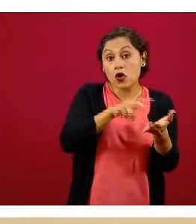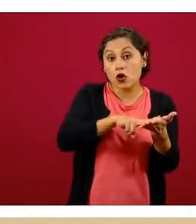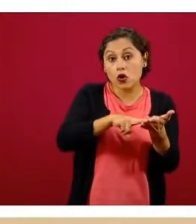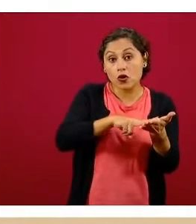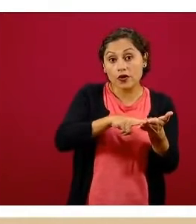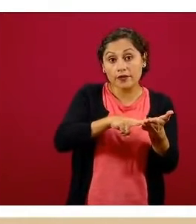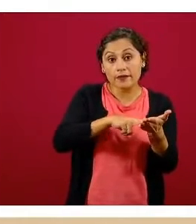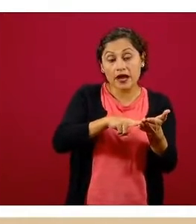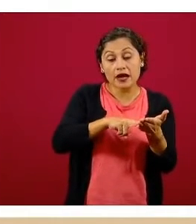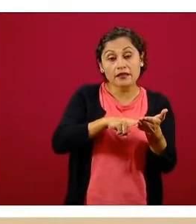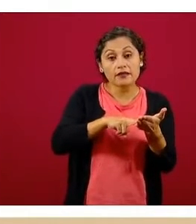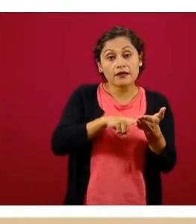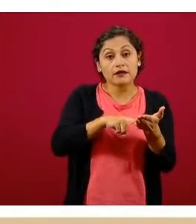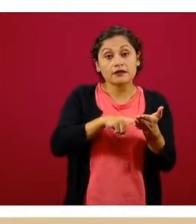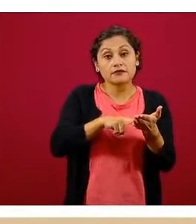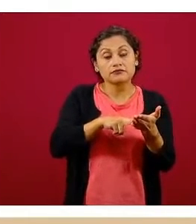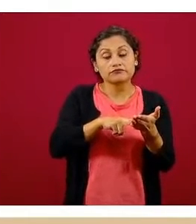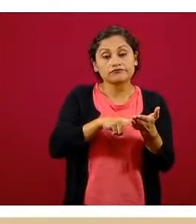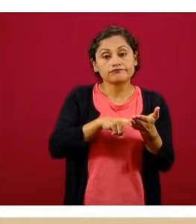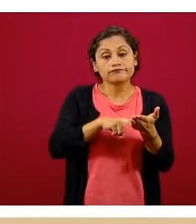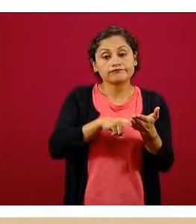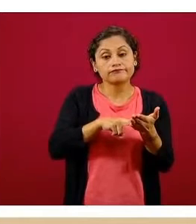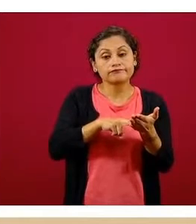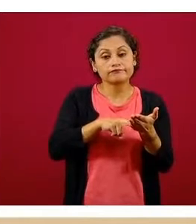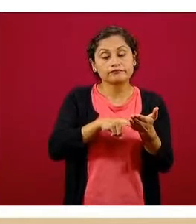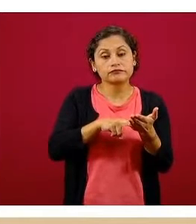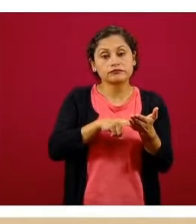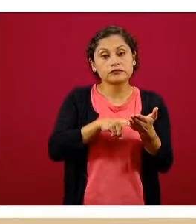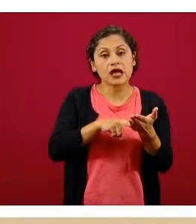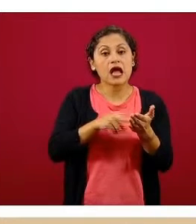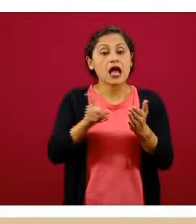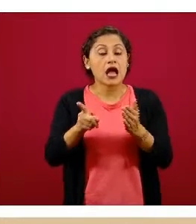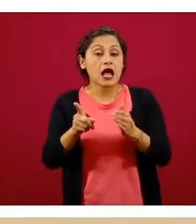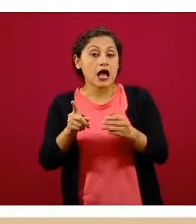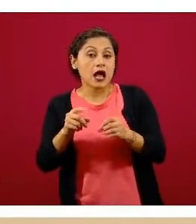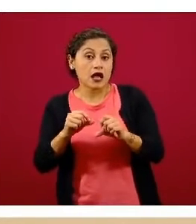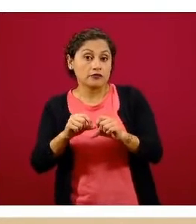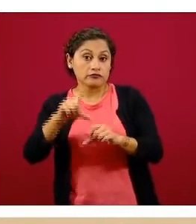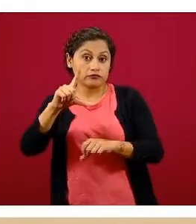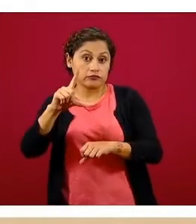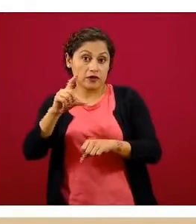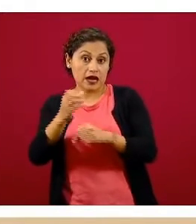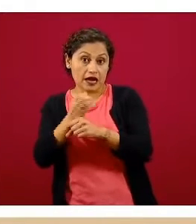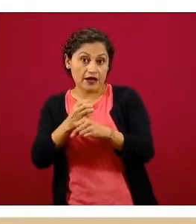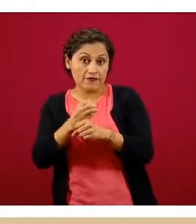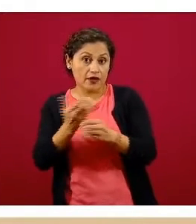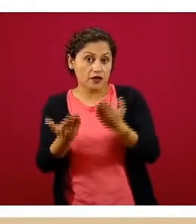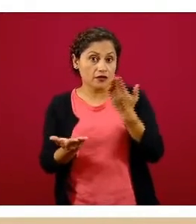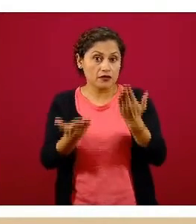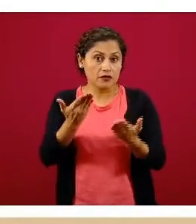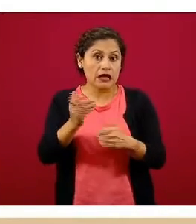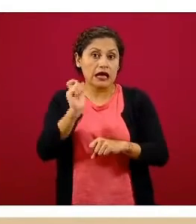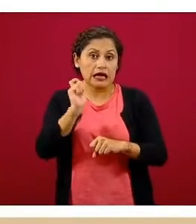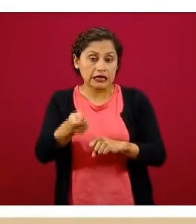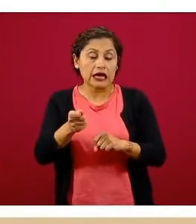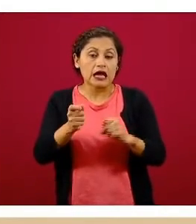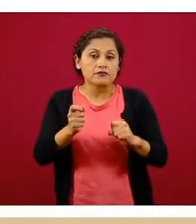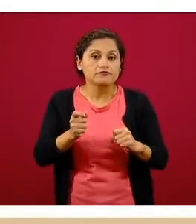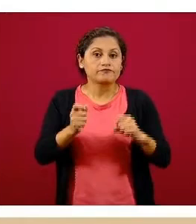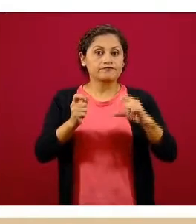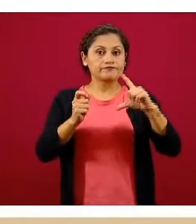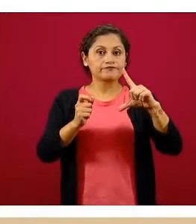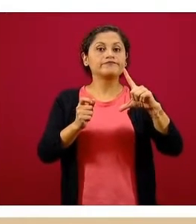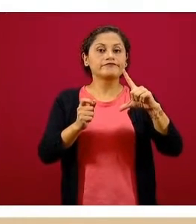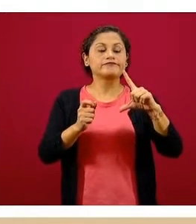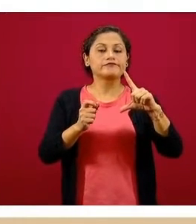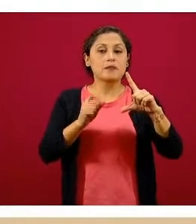esta barra verde se encuentra por encima de la barra de color café, quiere decir que la transmisión reciente es mayor y por lo